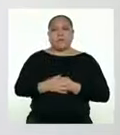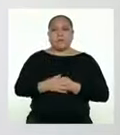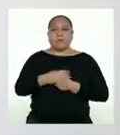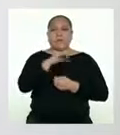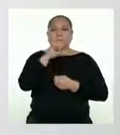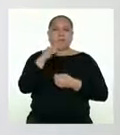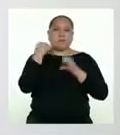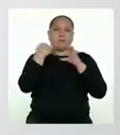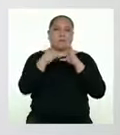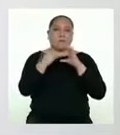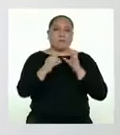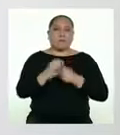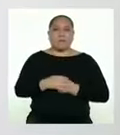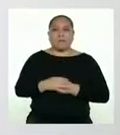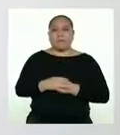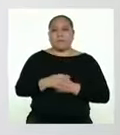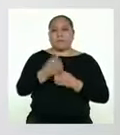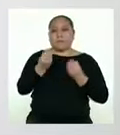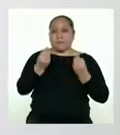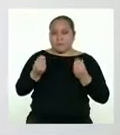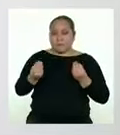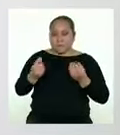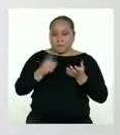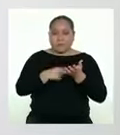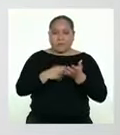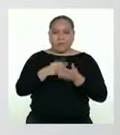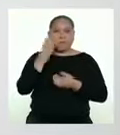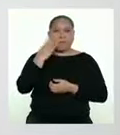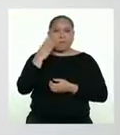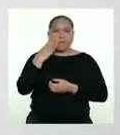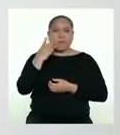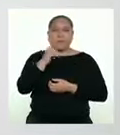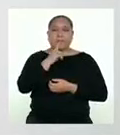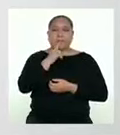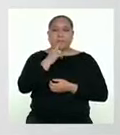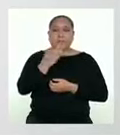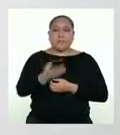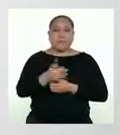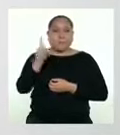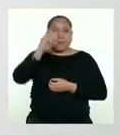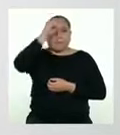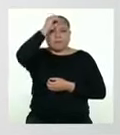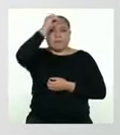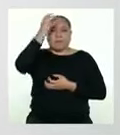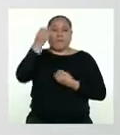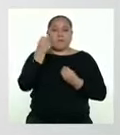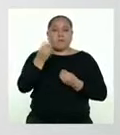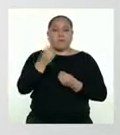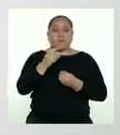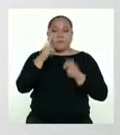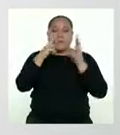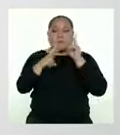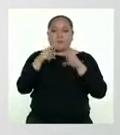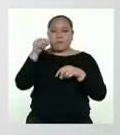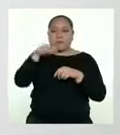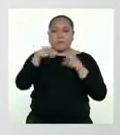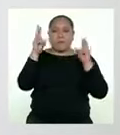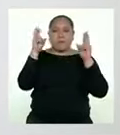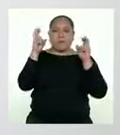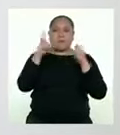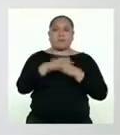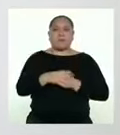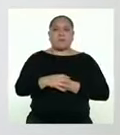el uso de internet. Muchas veces las madres o los padres no sabemos cómo abordar ese tema.